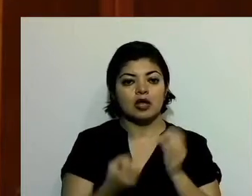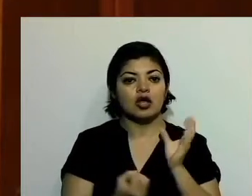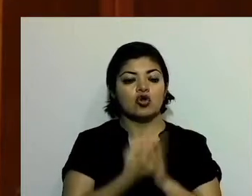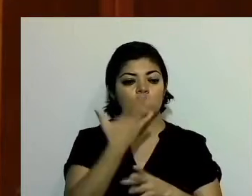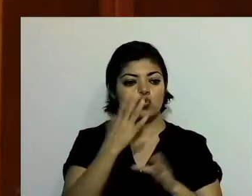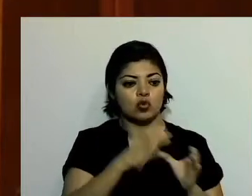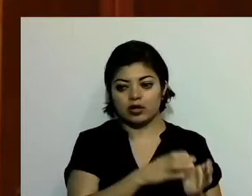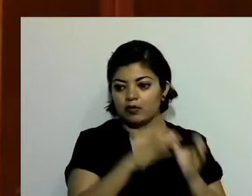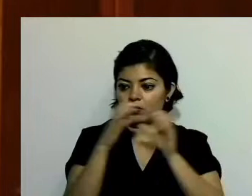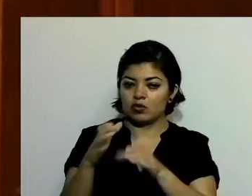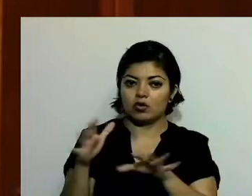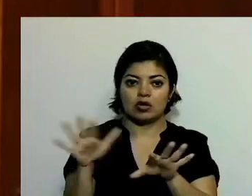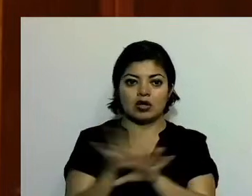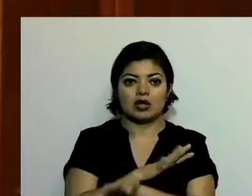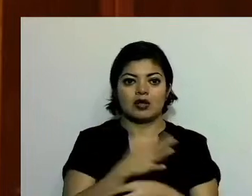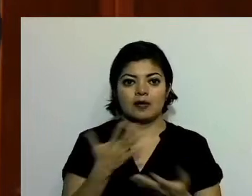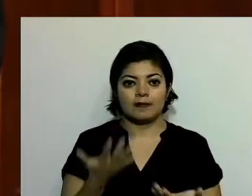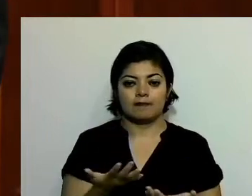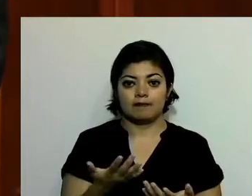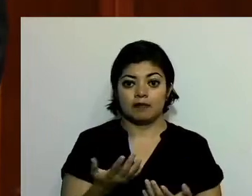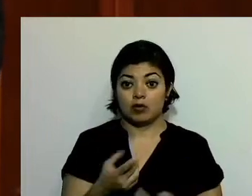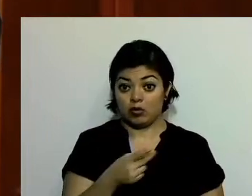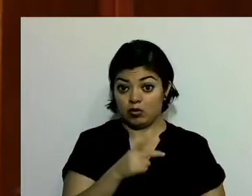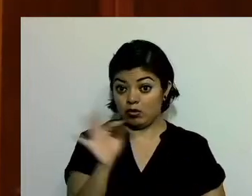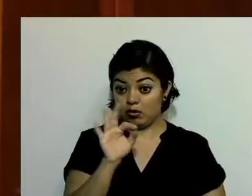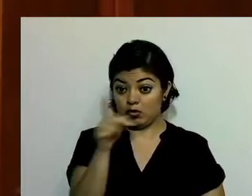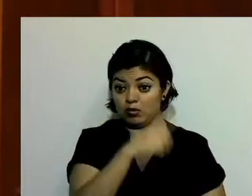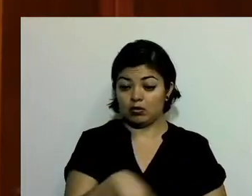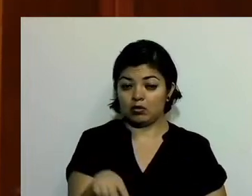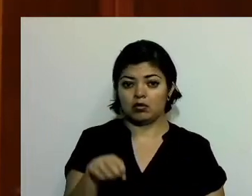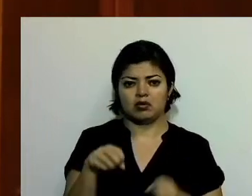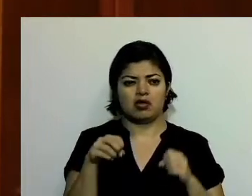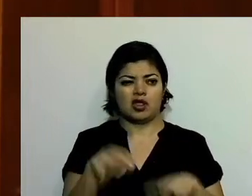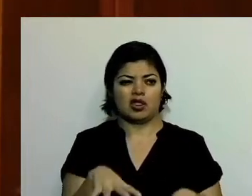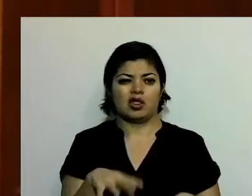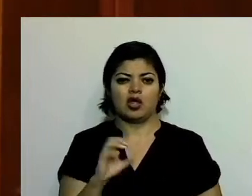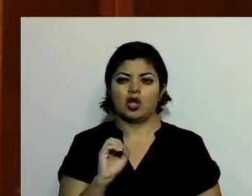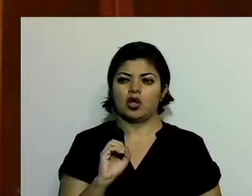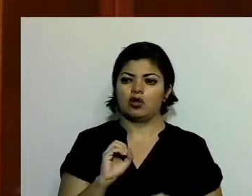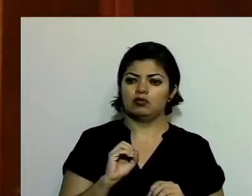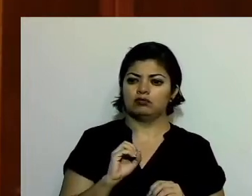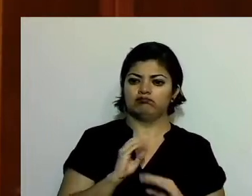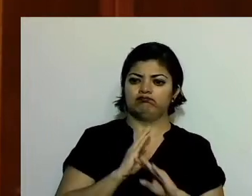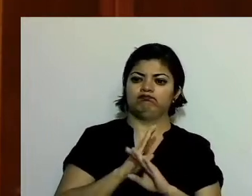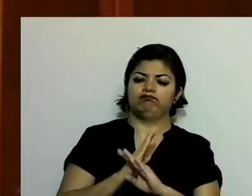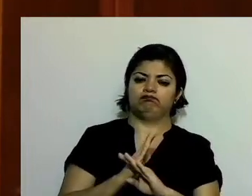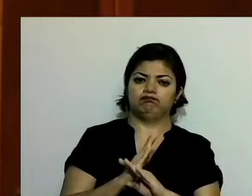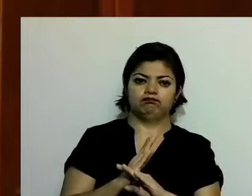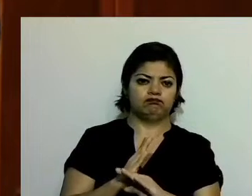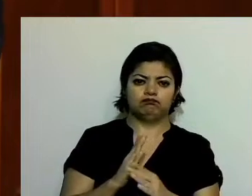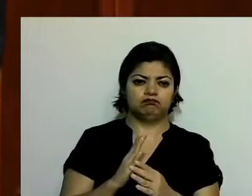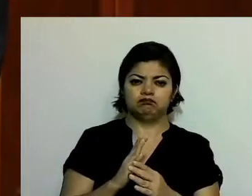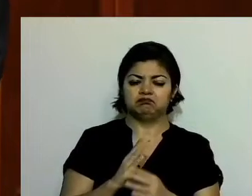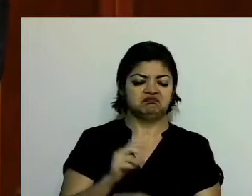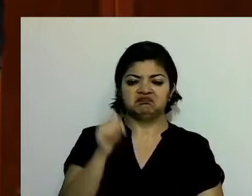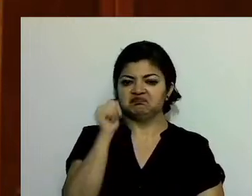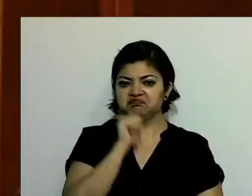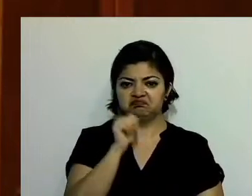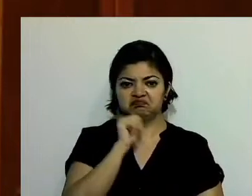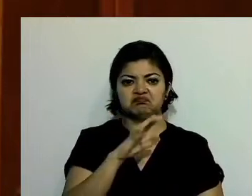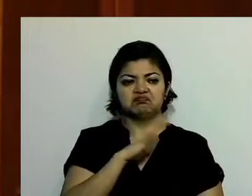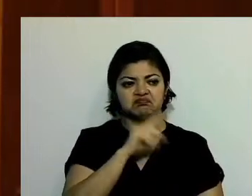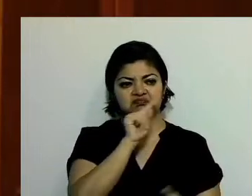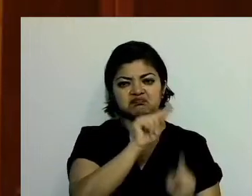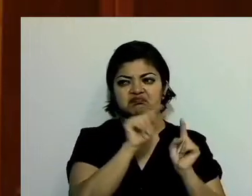Y si hay resistencias, no nos sorprende, porque siempre habrá resistencias al